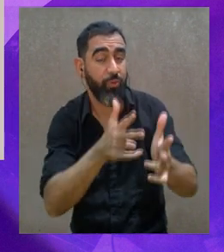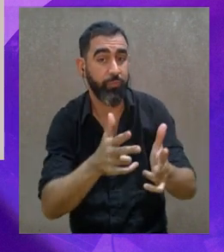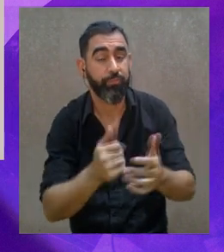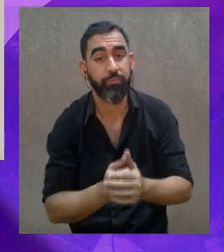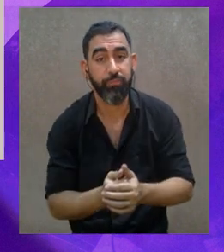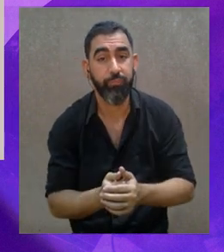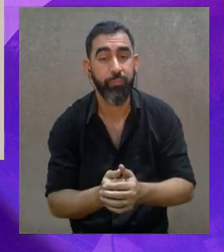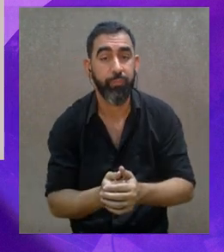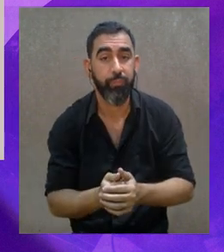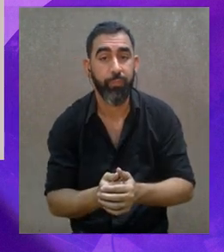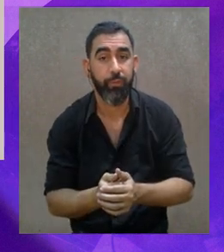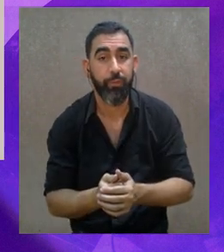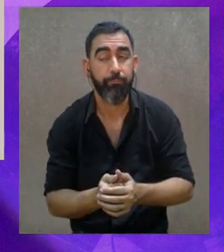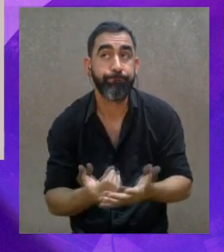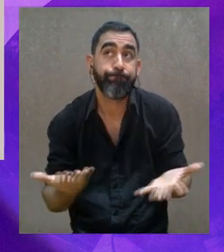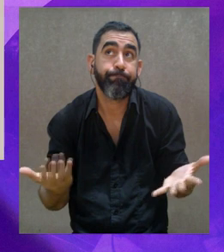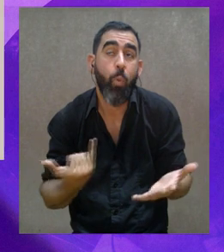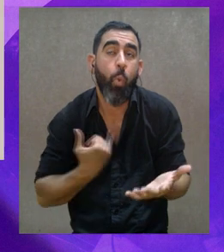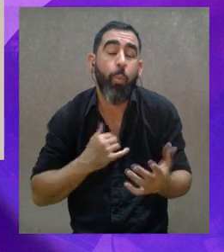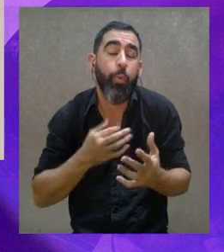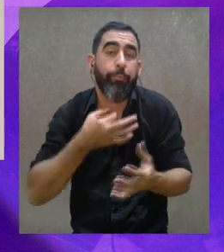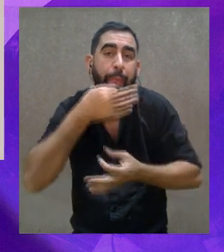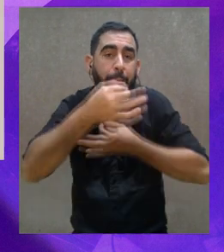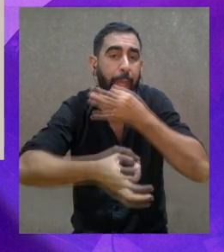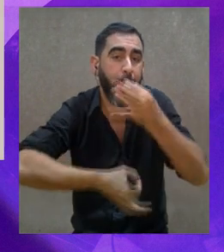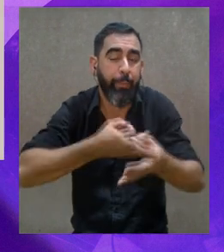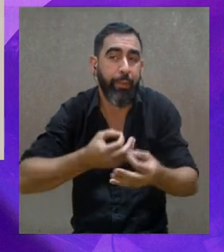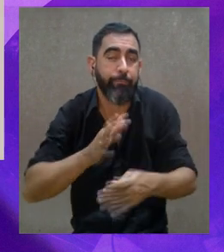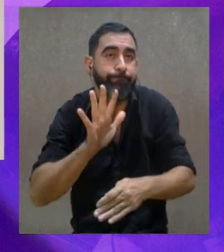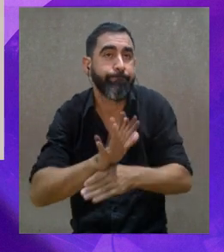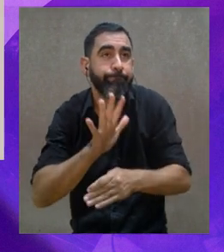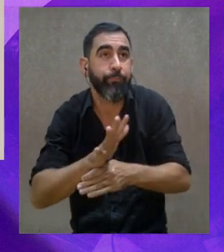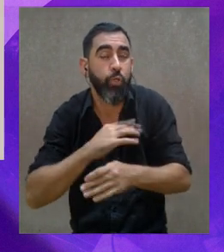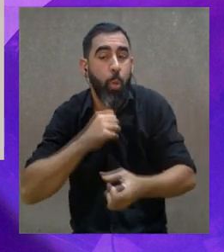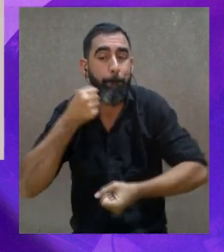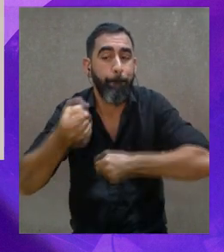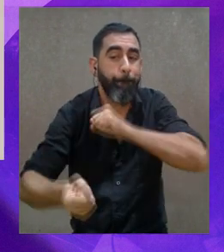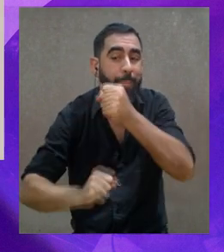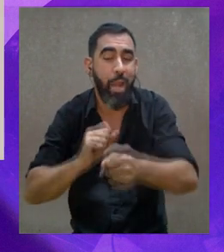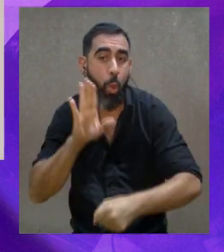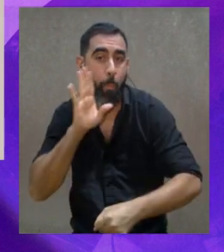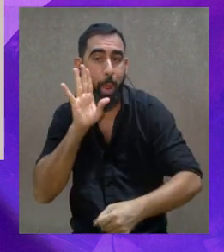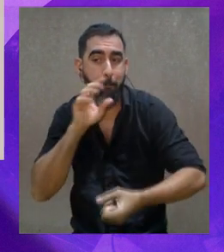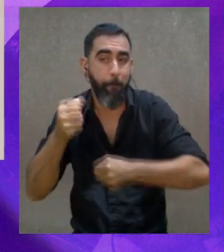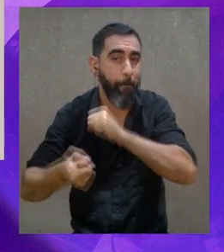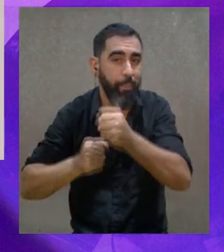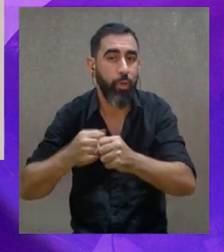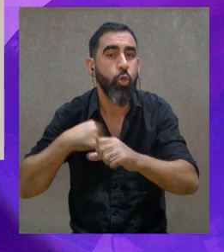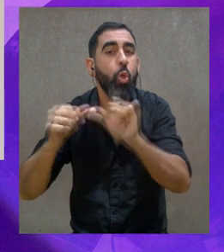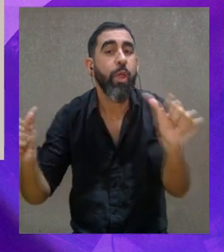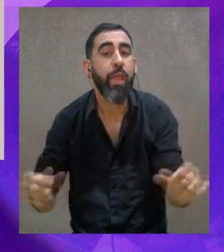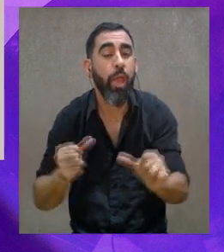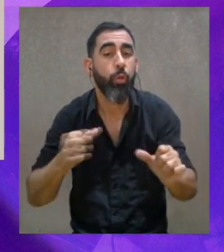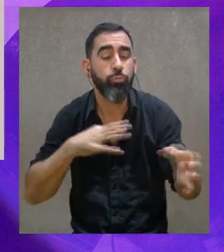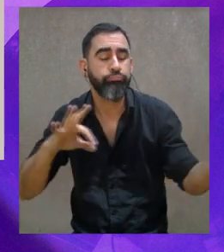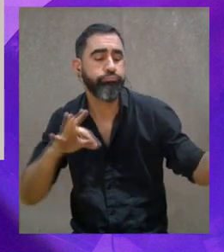área espiritual y sensorial que es muy importante, y como decía Víctor, es